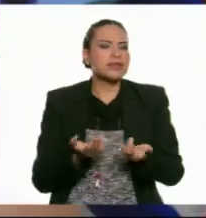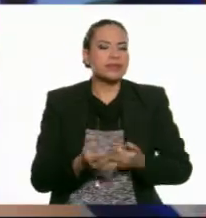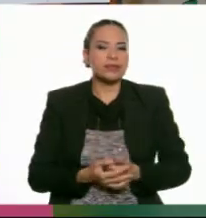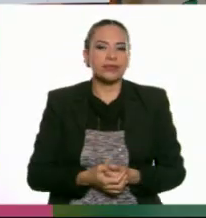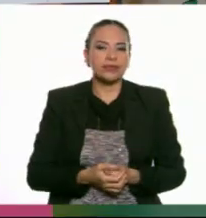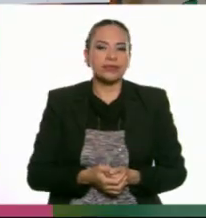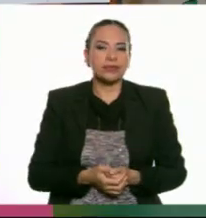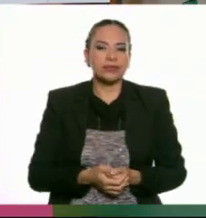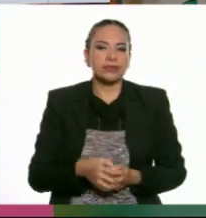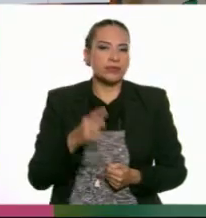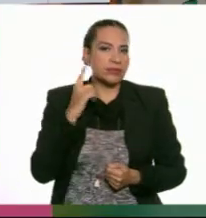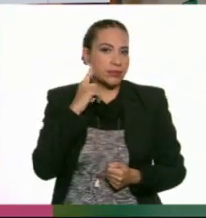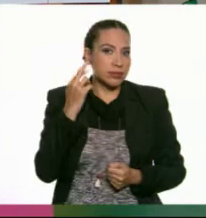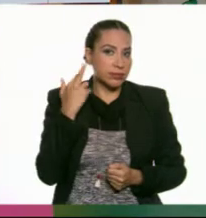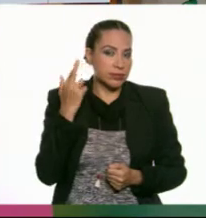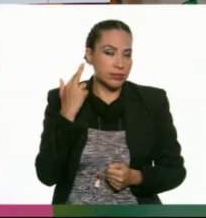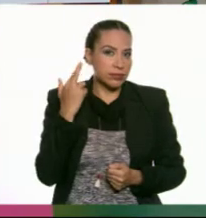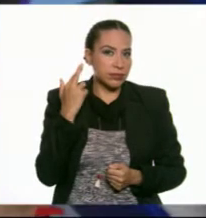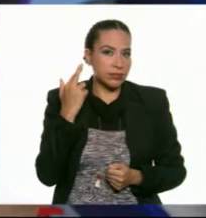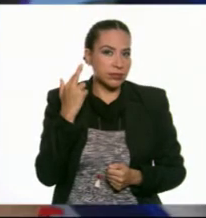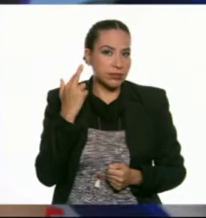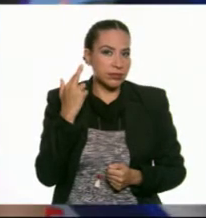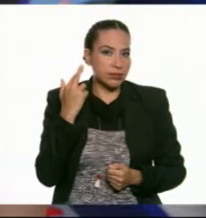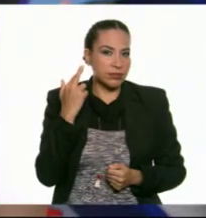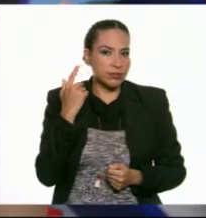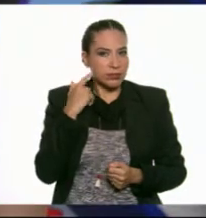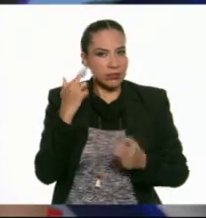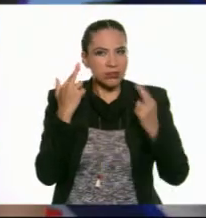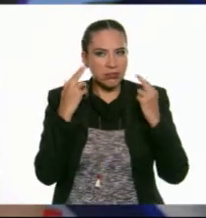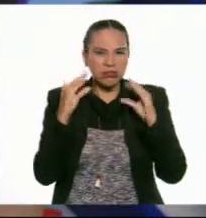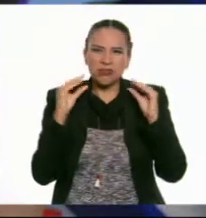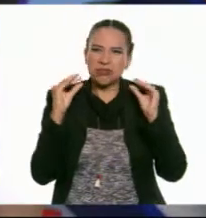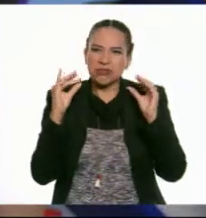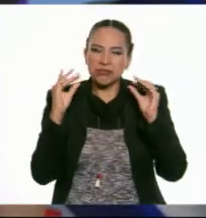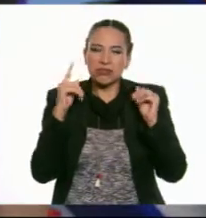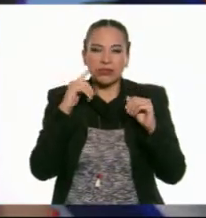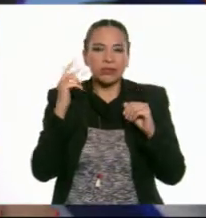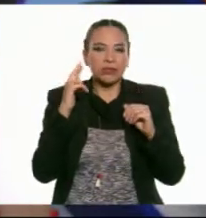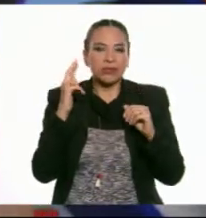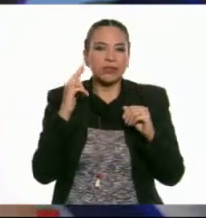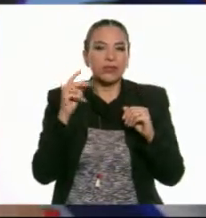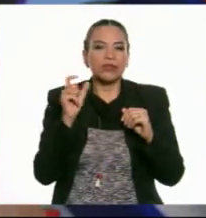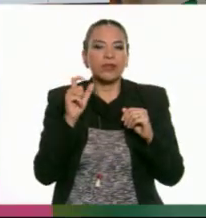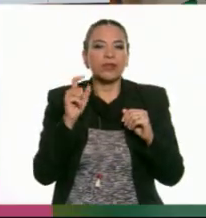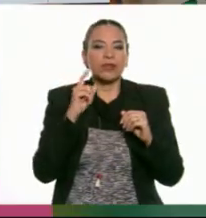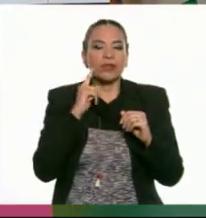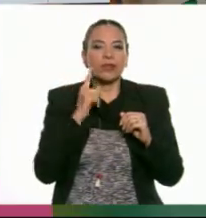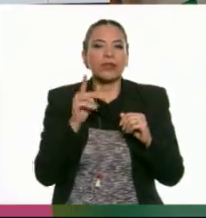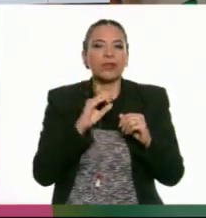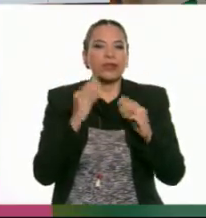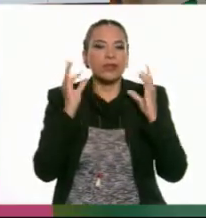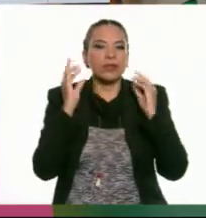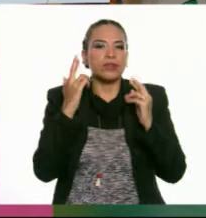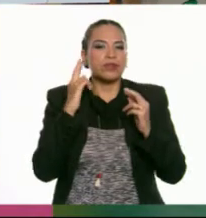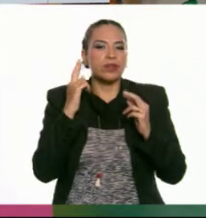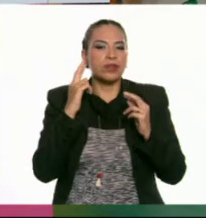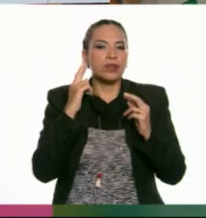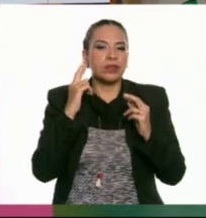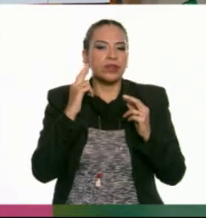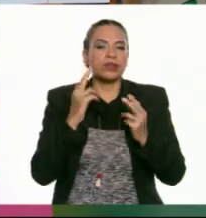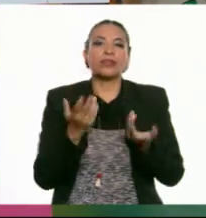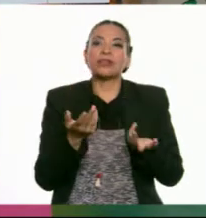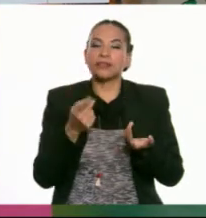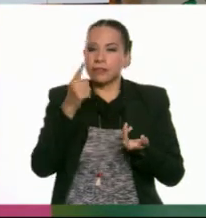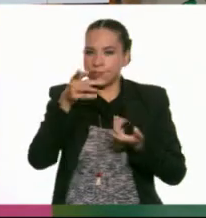¿Se escuchan ruiditos? Sí, se escucha como... Ah, como cuando vimos la clase de sonido del espacio.